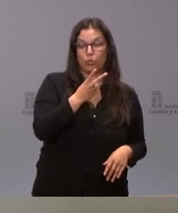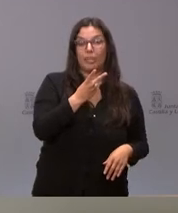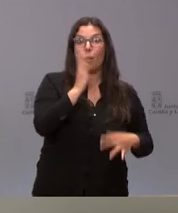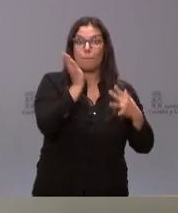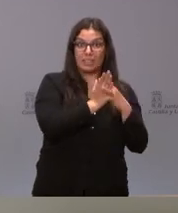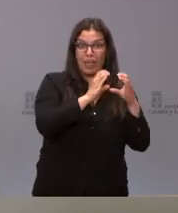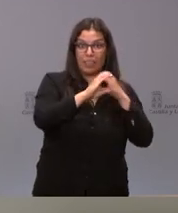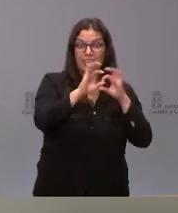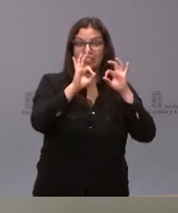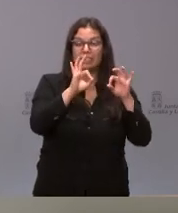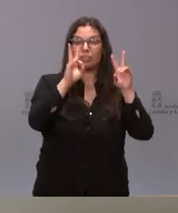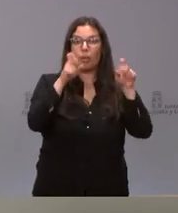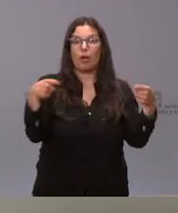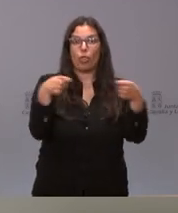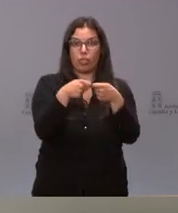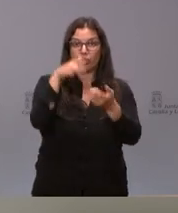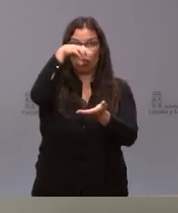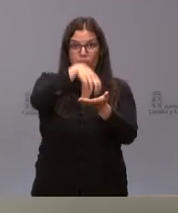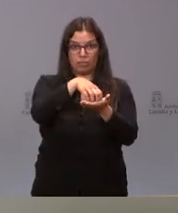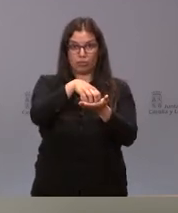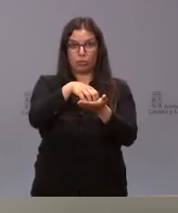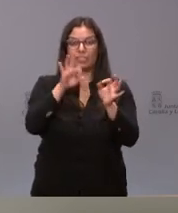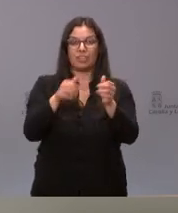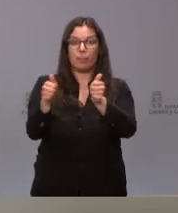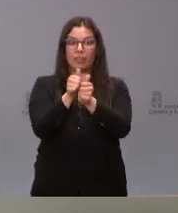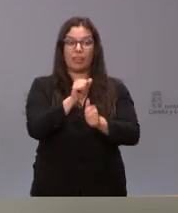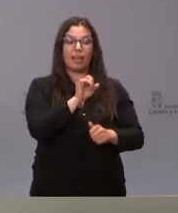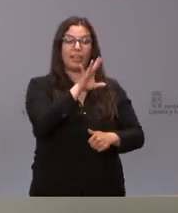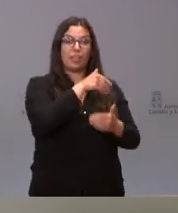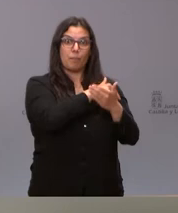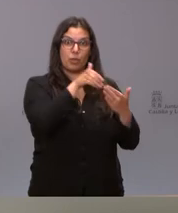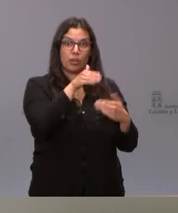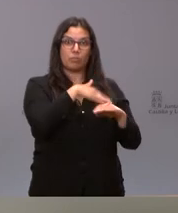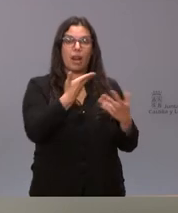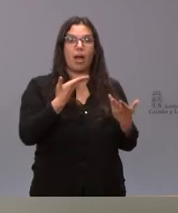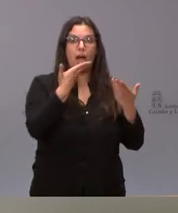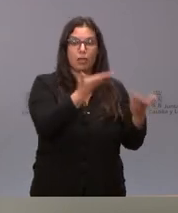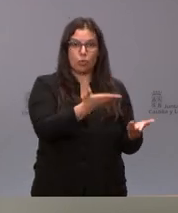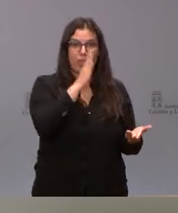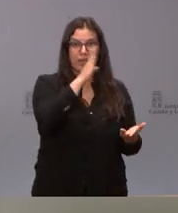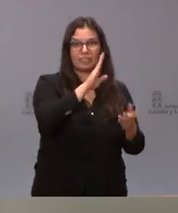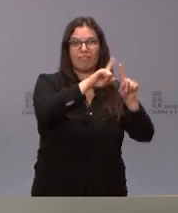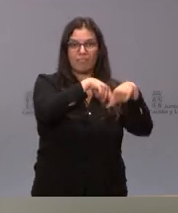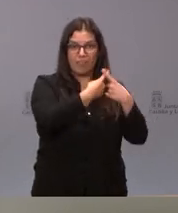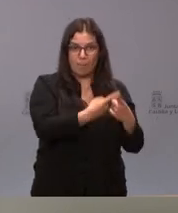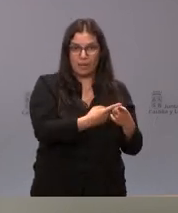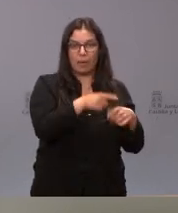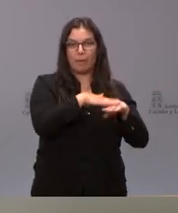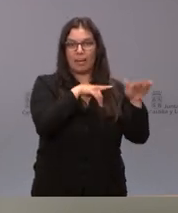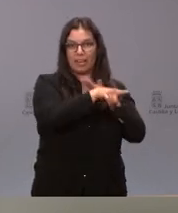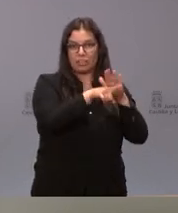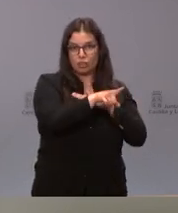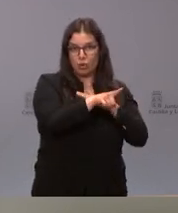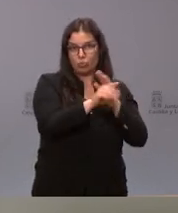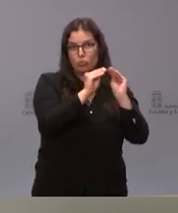en materia de los conciertos con centros en materia de dependencia y otros 15 millones en las ayudas para las familias en la gestión de esta